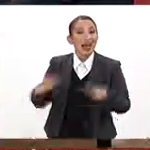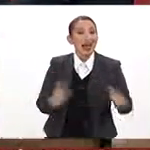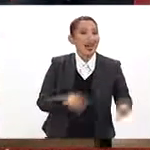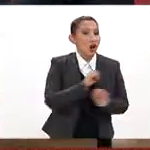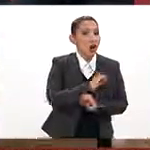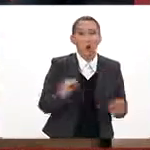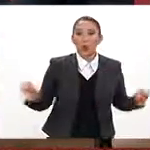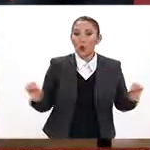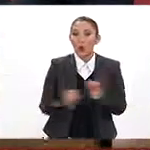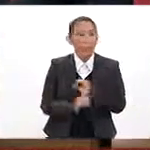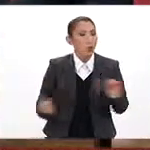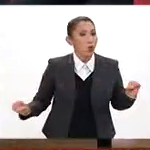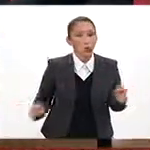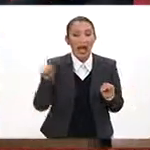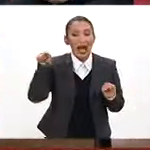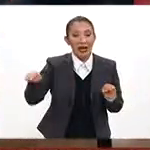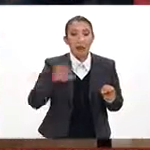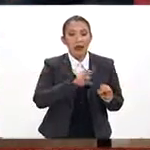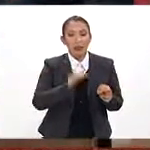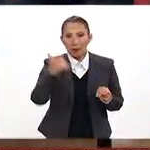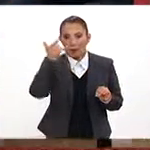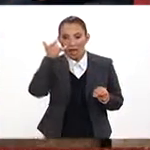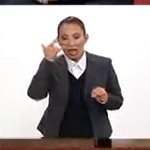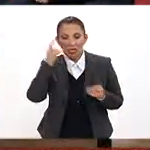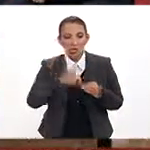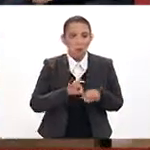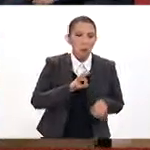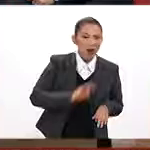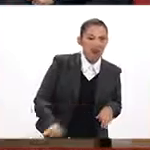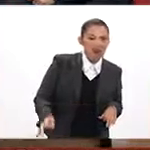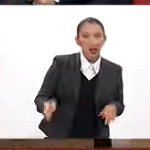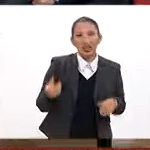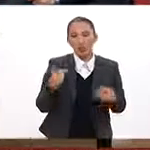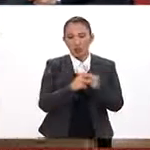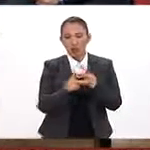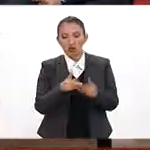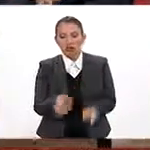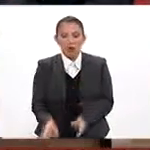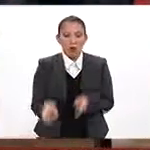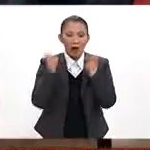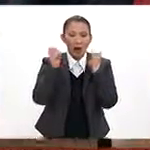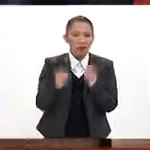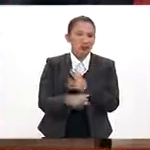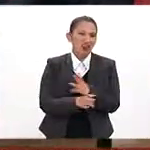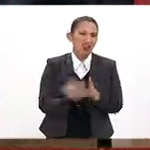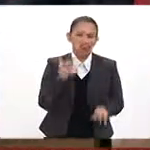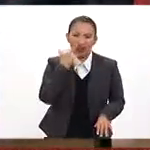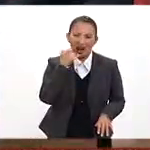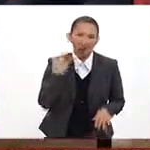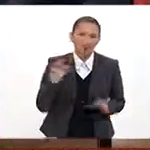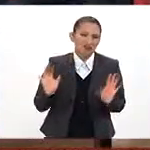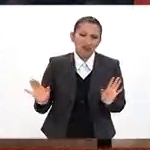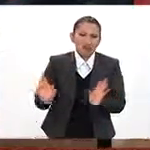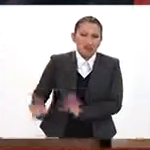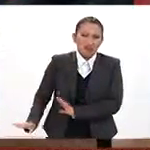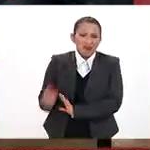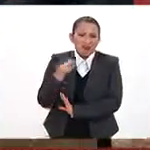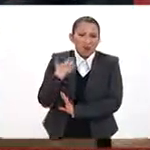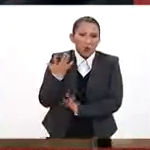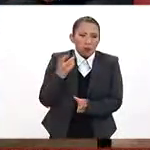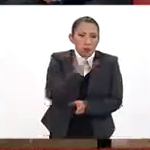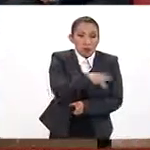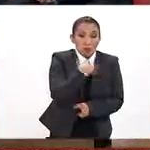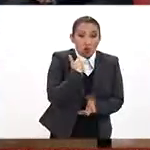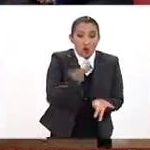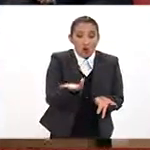ambulantes, porque además ahí puede haber piratería, puede haber productos robados, en fin, una serie de productos que justamente no entran